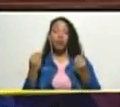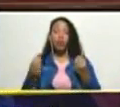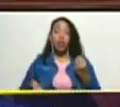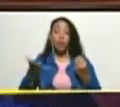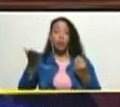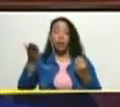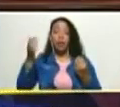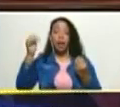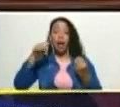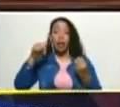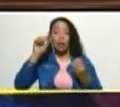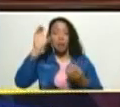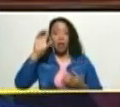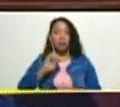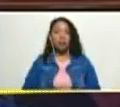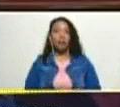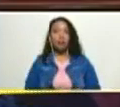un país